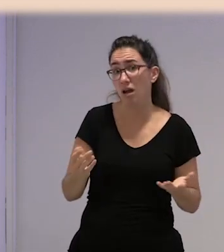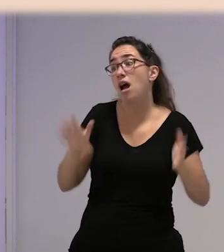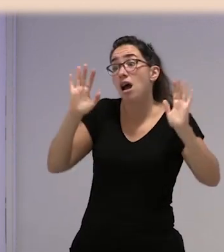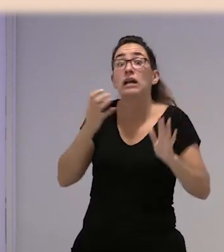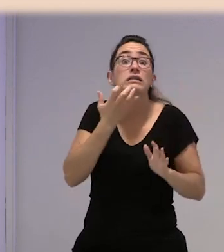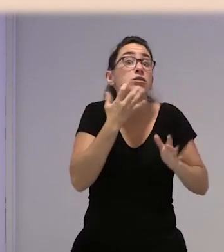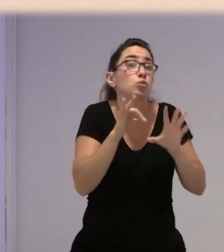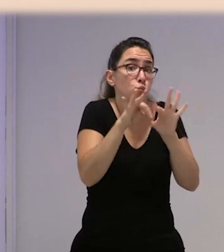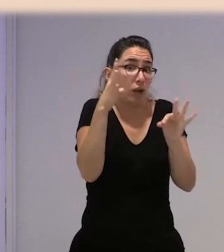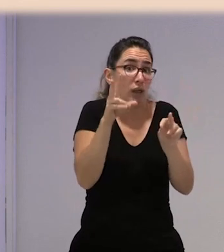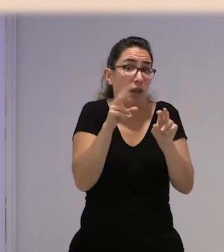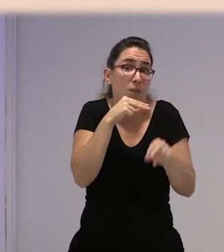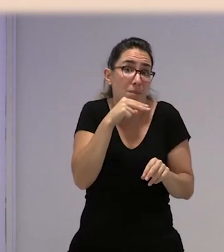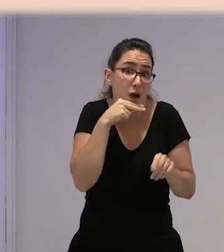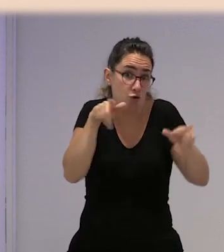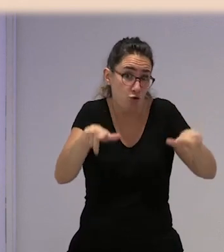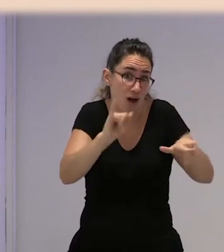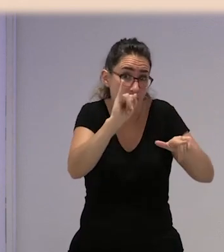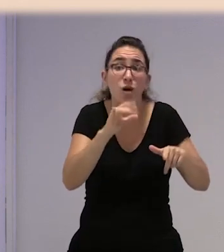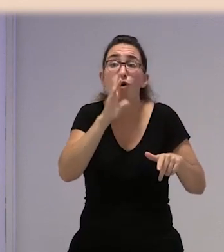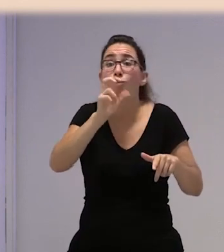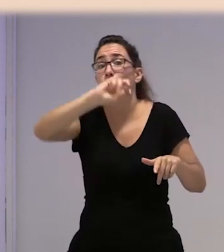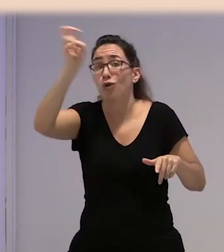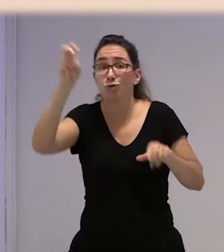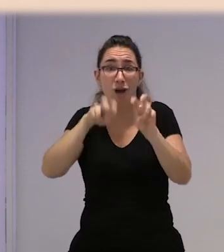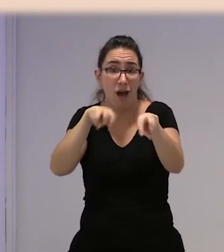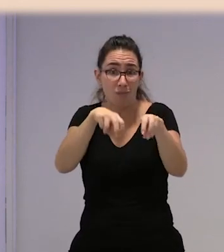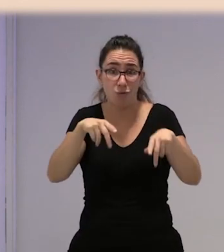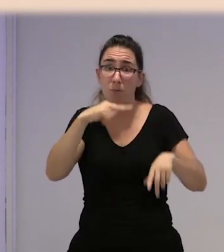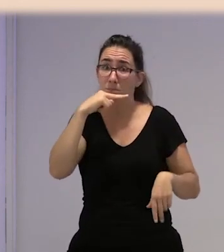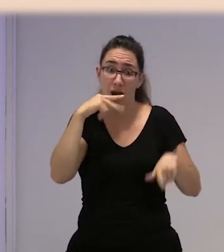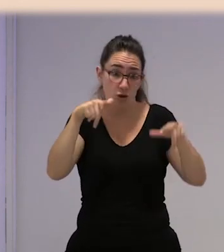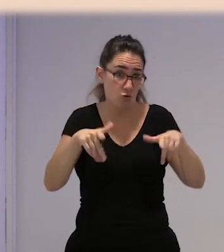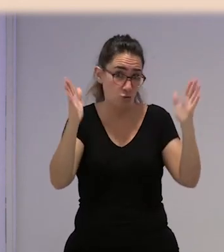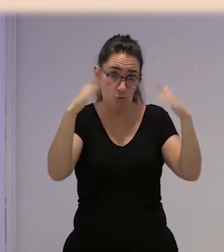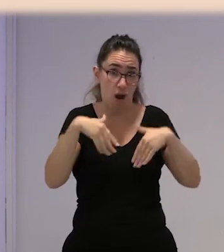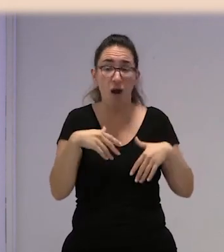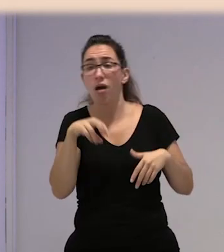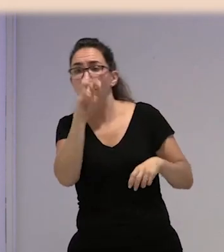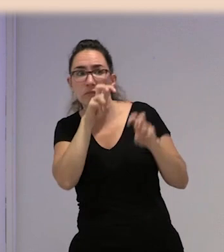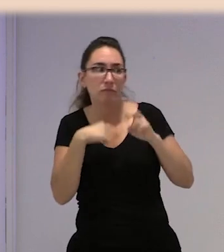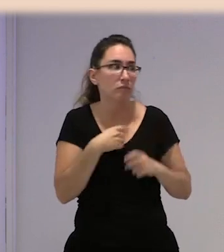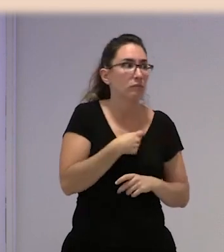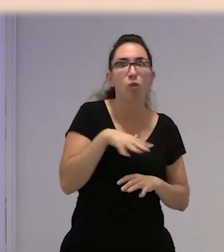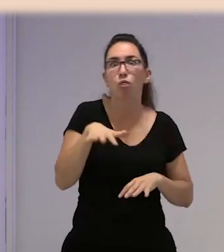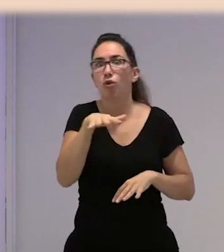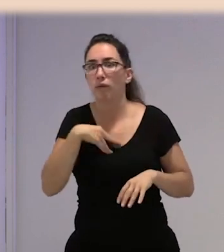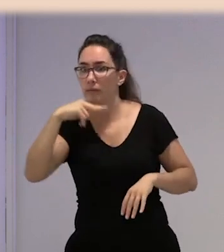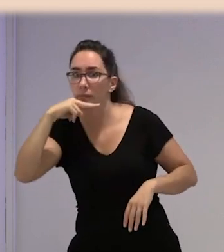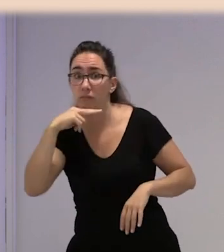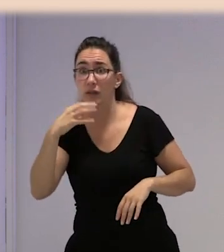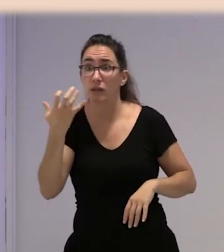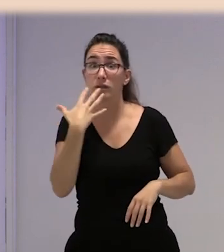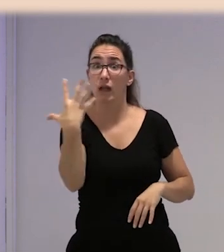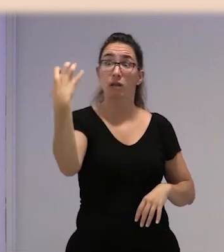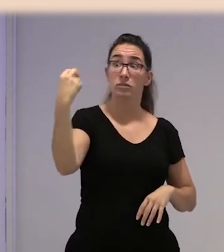porque en algunos campos no hay servicio tampoco. Te tienes que buscar la vida buscando a ver dónde hace pipí. Y si te cogen haciendo pipí en medio del campo,